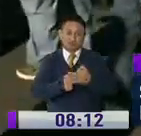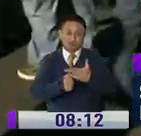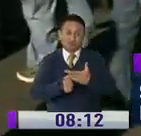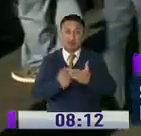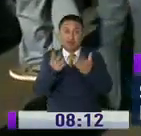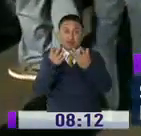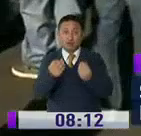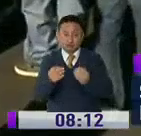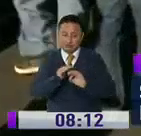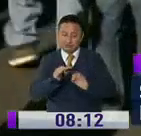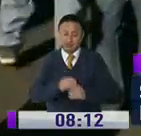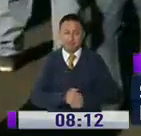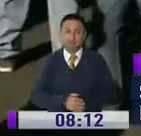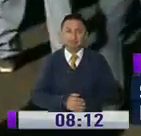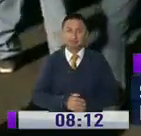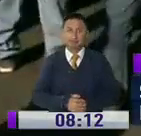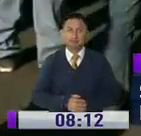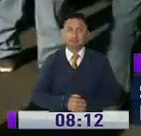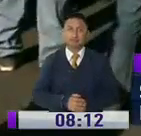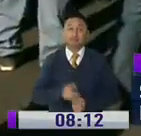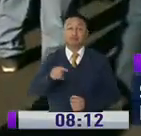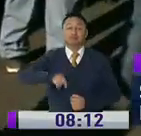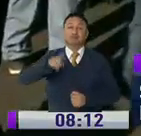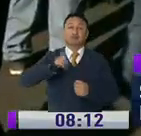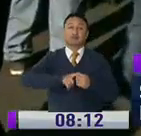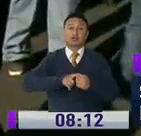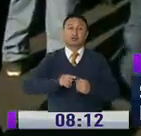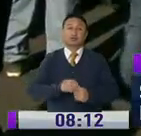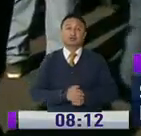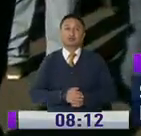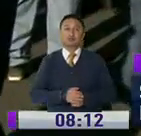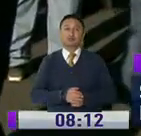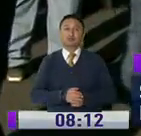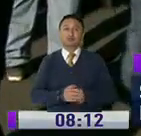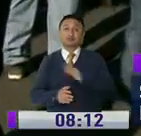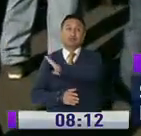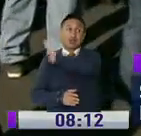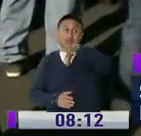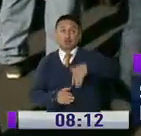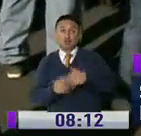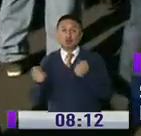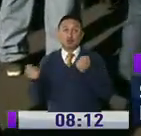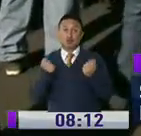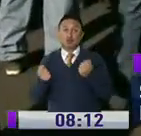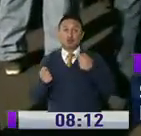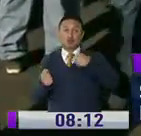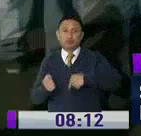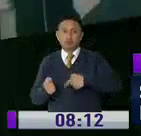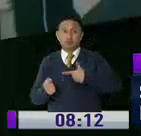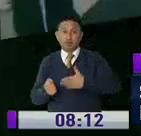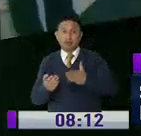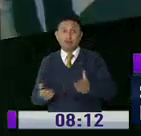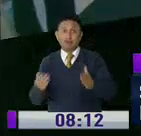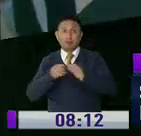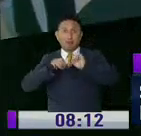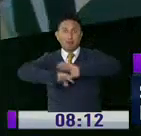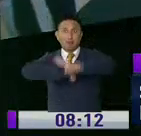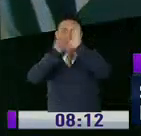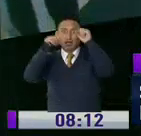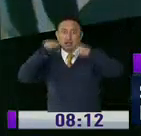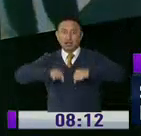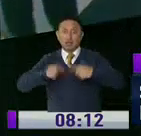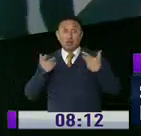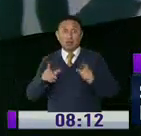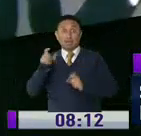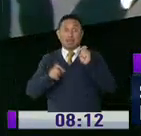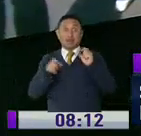escasez de alimentos en el distrito metropolitano de Quito. Ya todo se ha controlado aquí. Repetimos, en la mañana prácticamente hubo